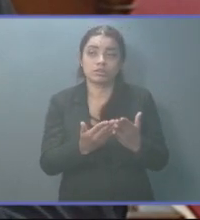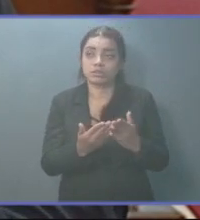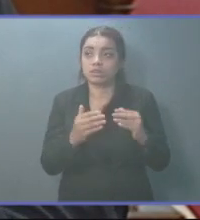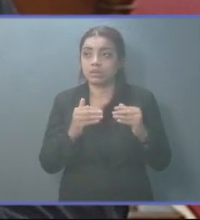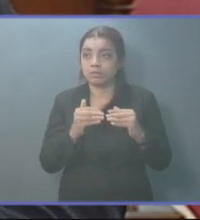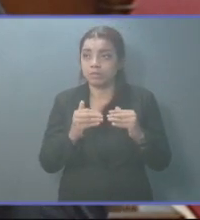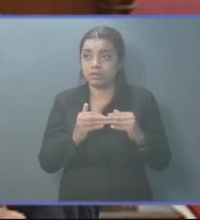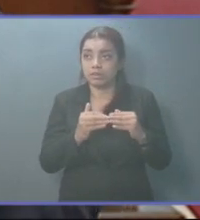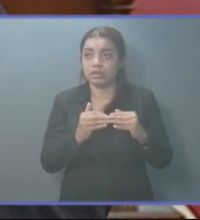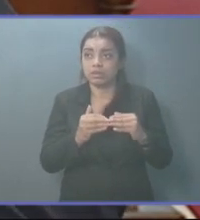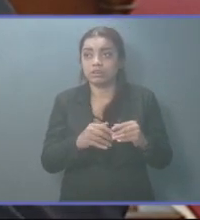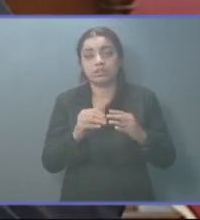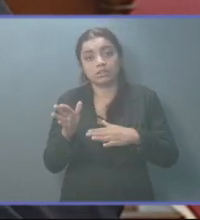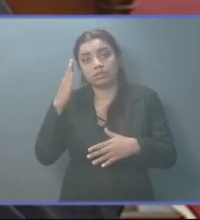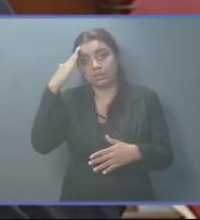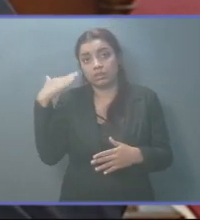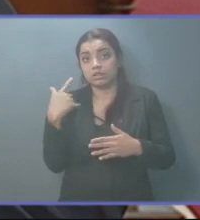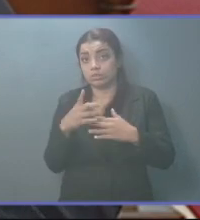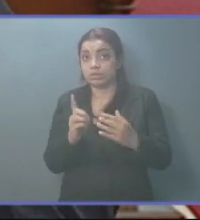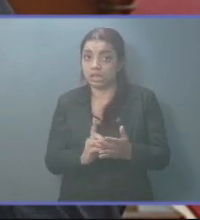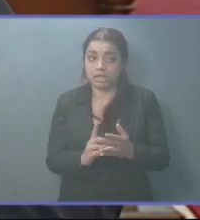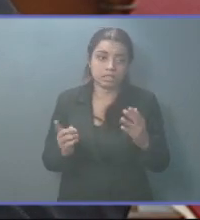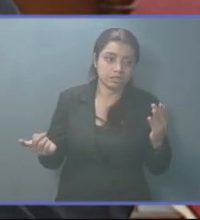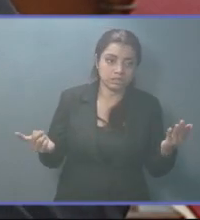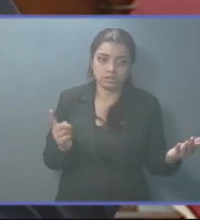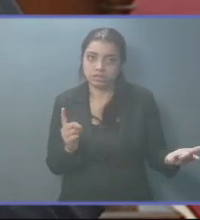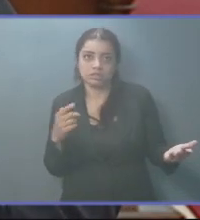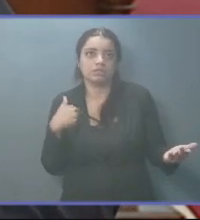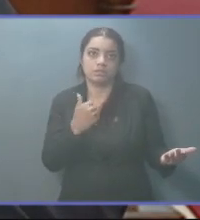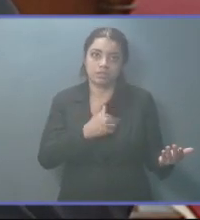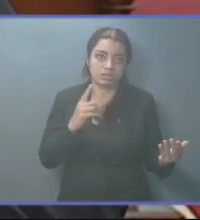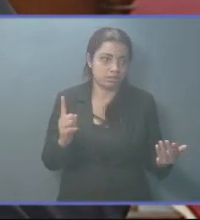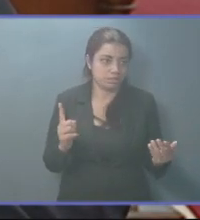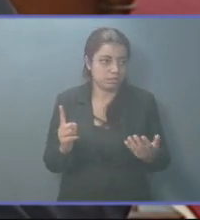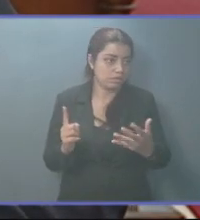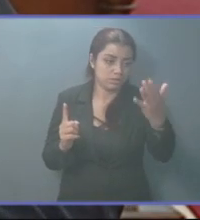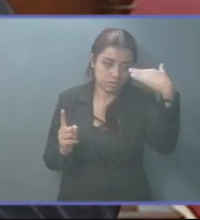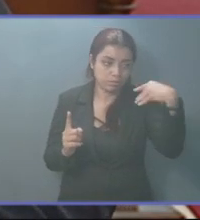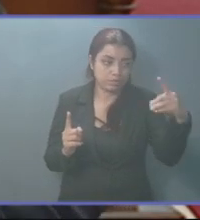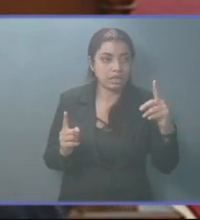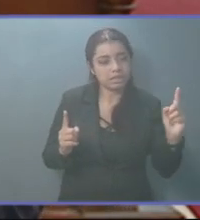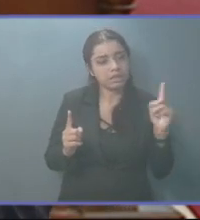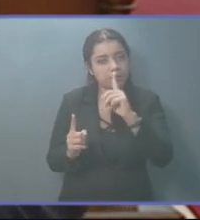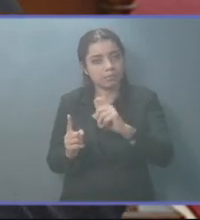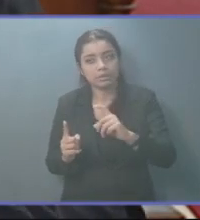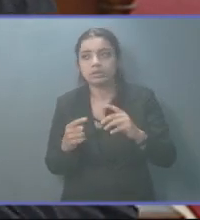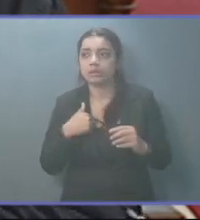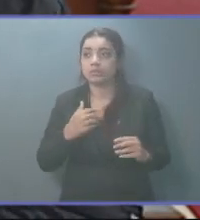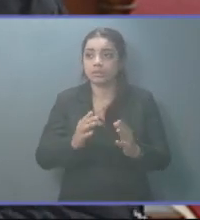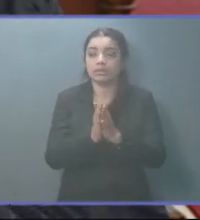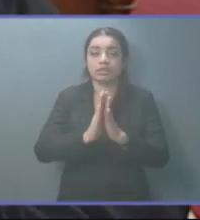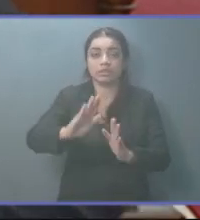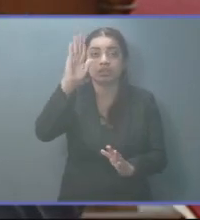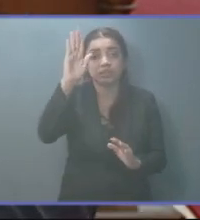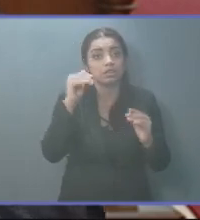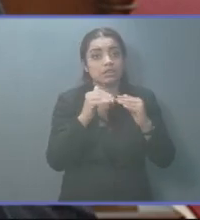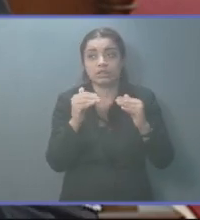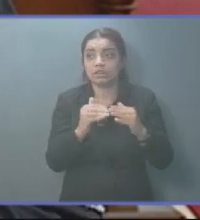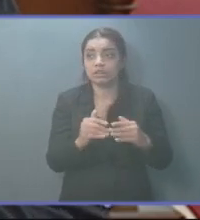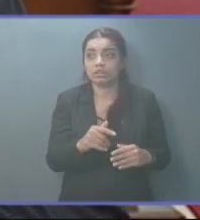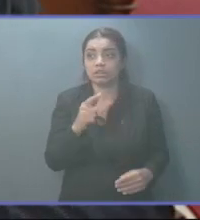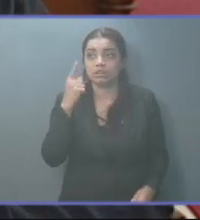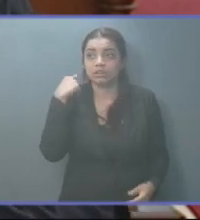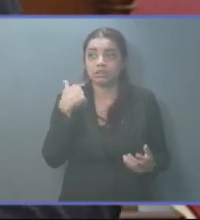la de las diputadas, que hacen repreguntas. Mi intervención por el orden va en la línea de lo que